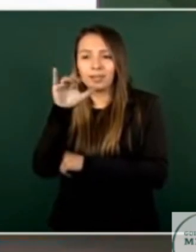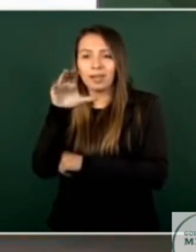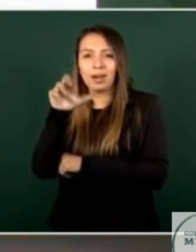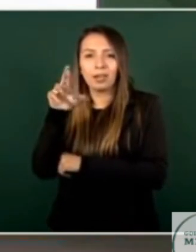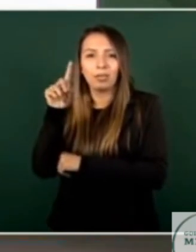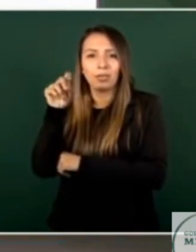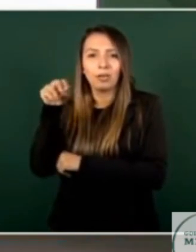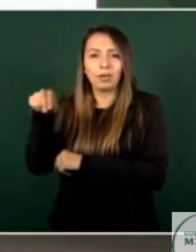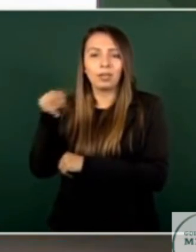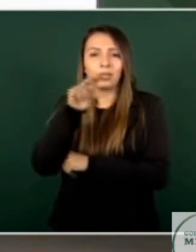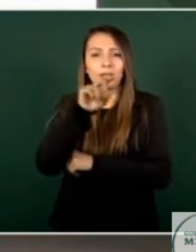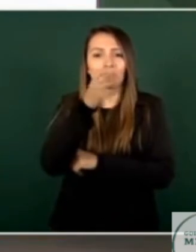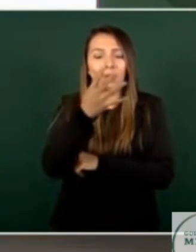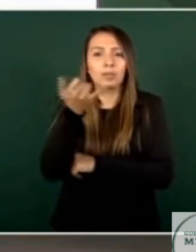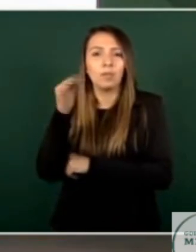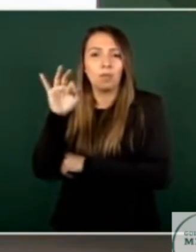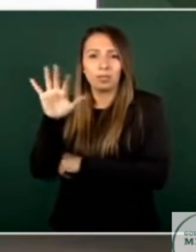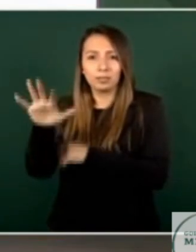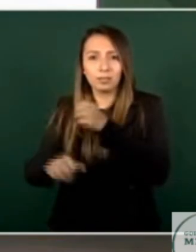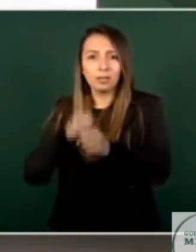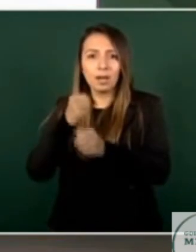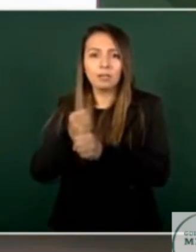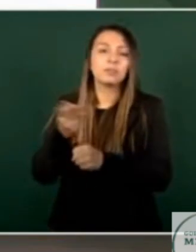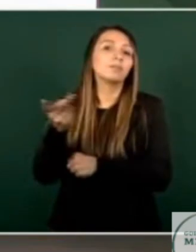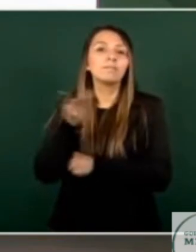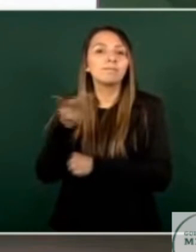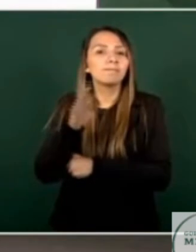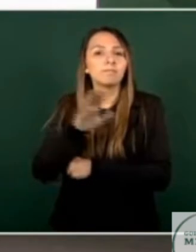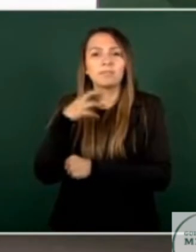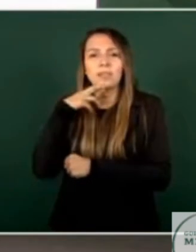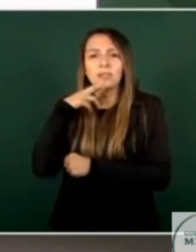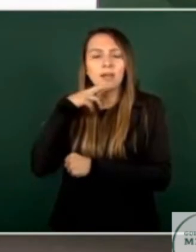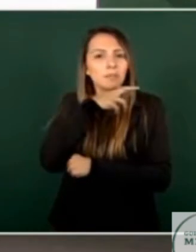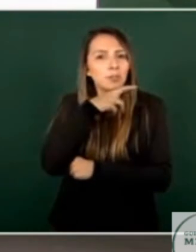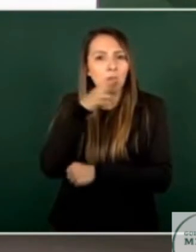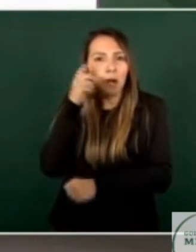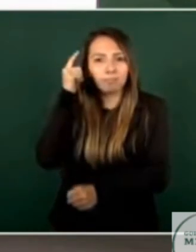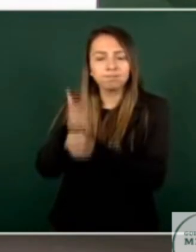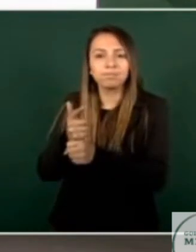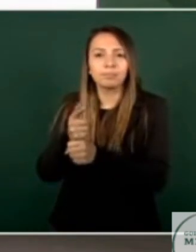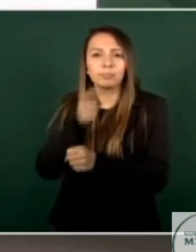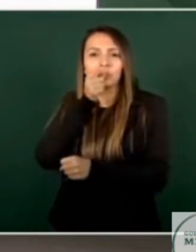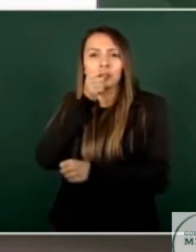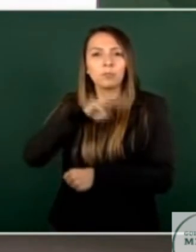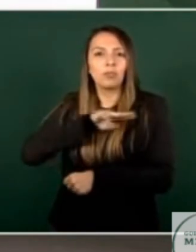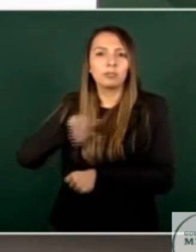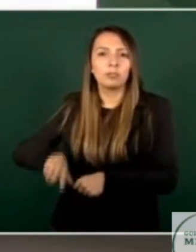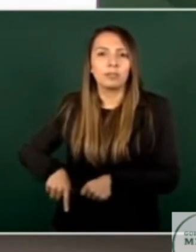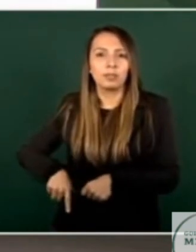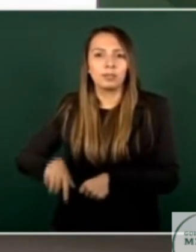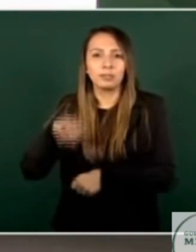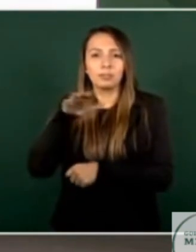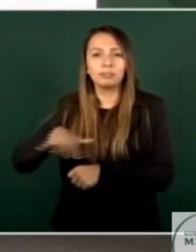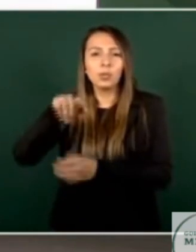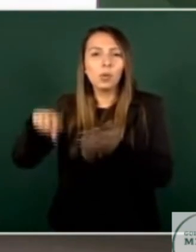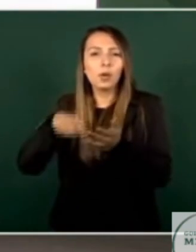35 años respectivamente en una rápida respuesta de la Policía Municipal de Salina Cruz